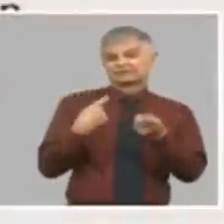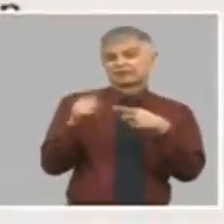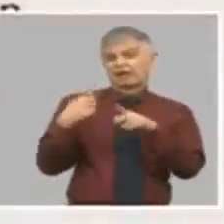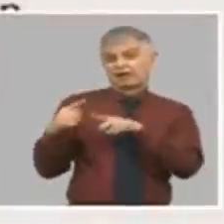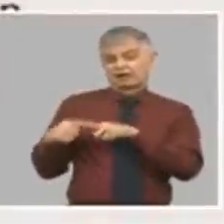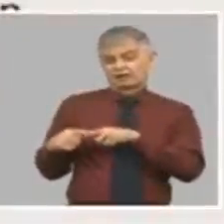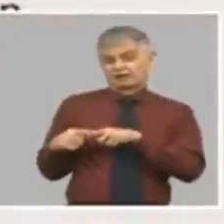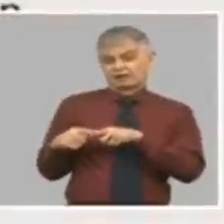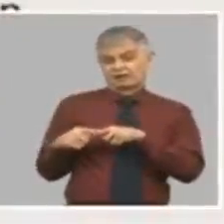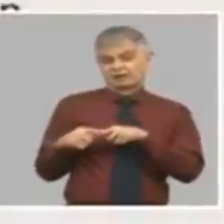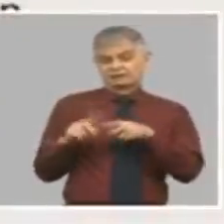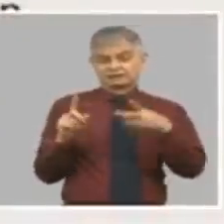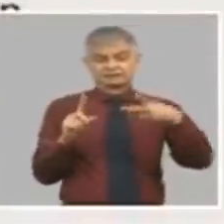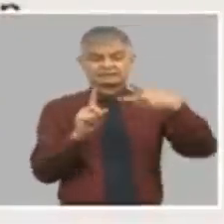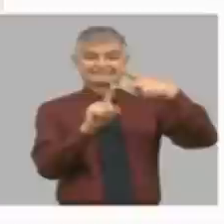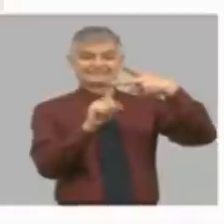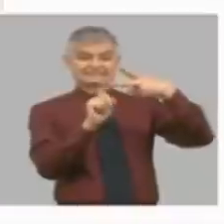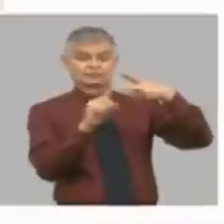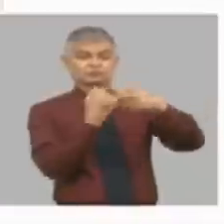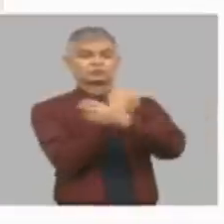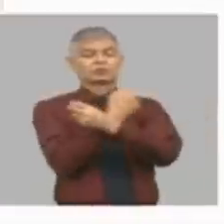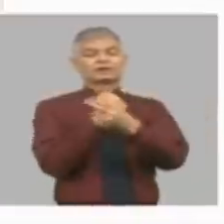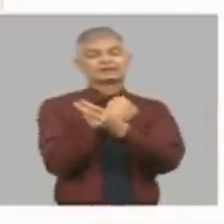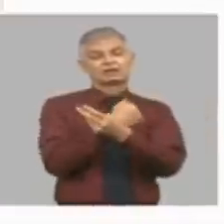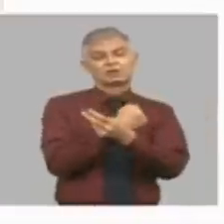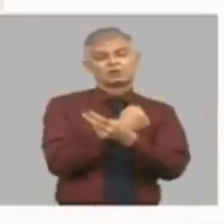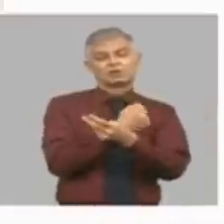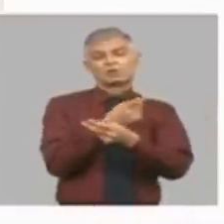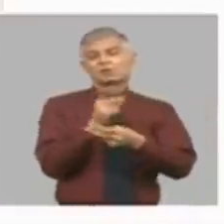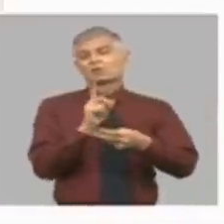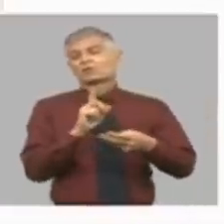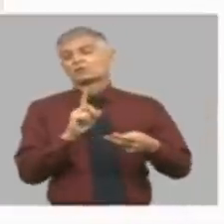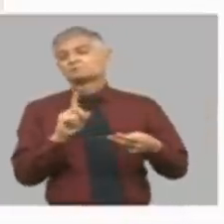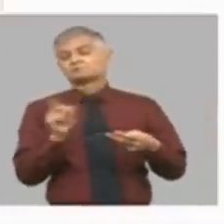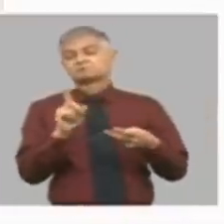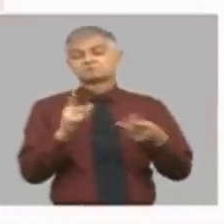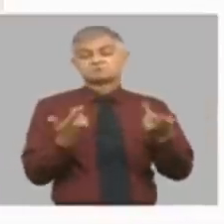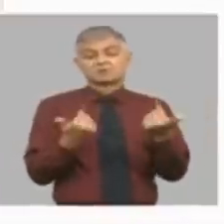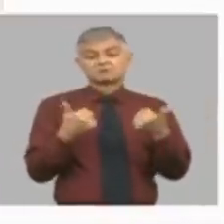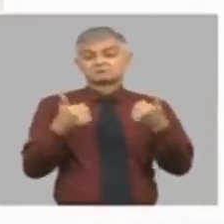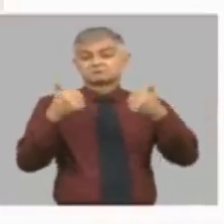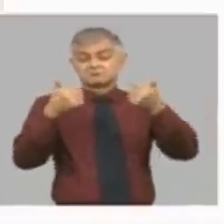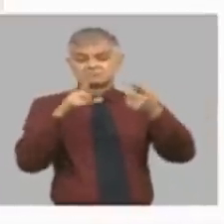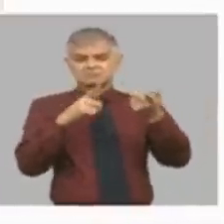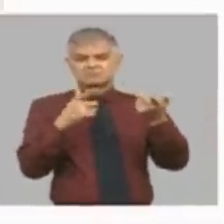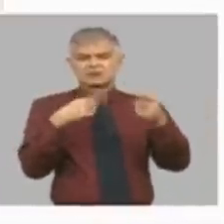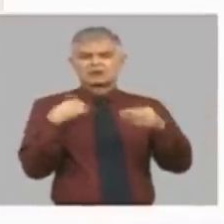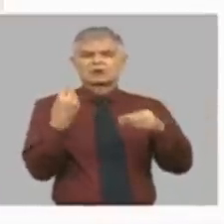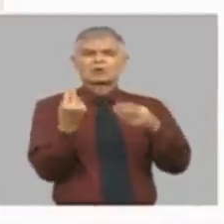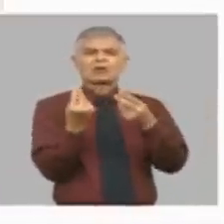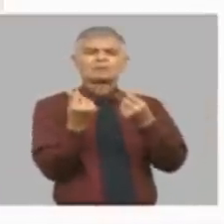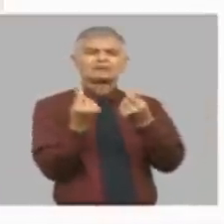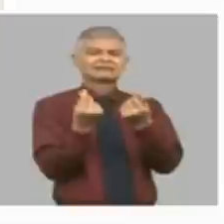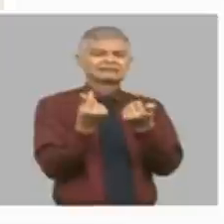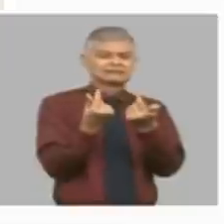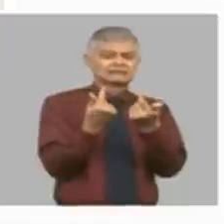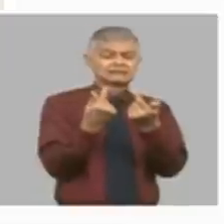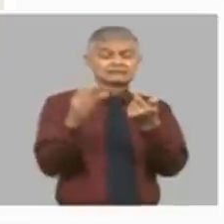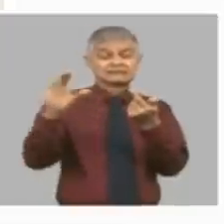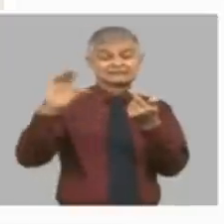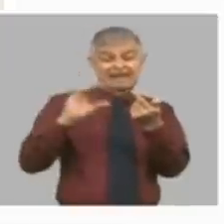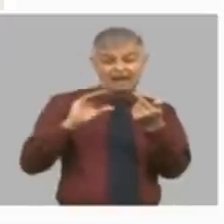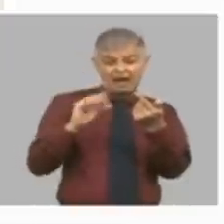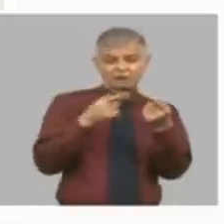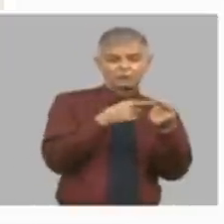insolvencia de algunas empresas estatales por el efecto del incremento de los costos de las materias primas importadas y los salarios